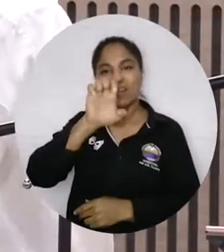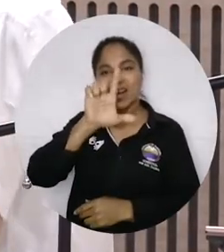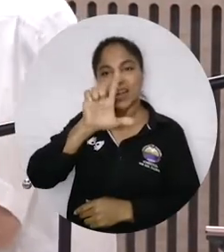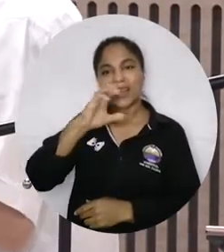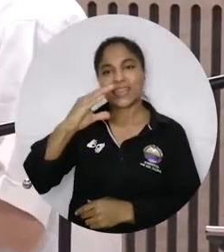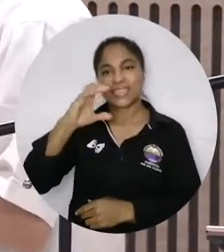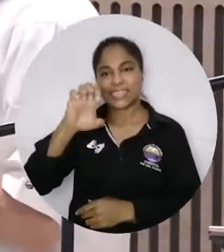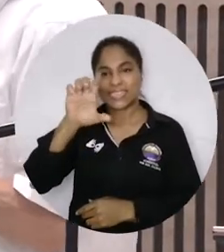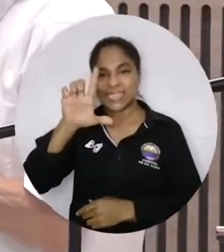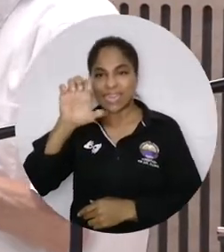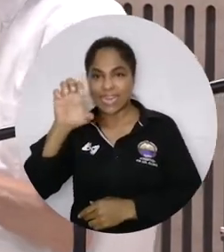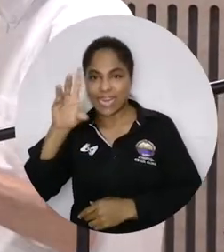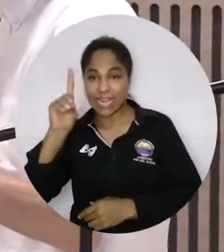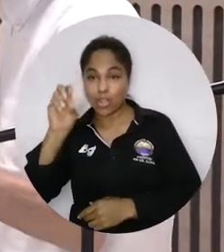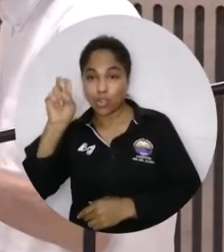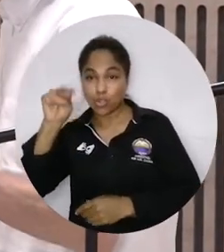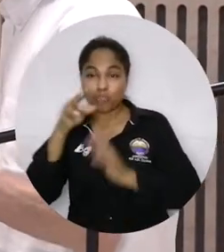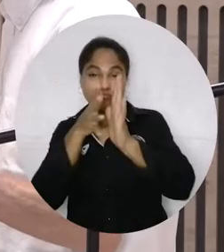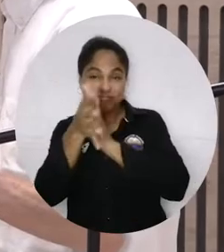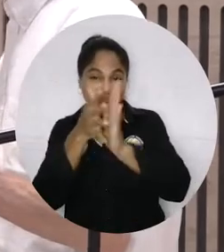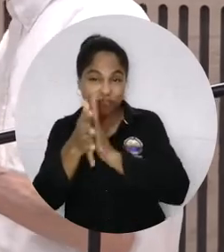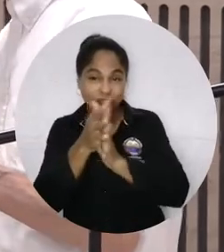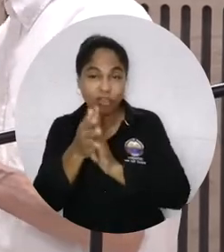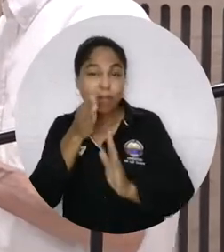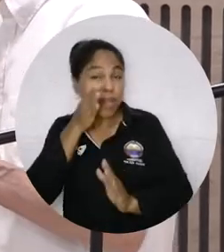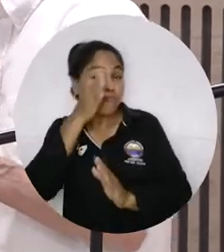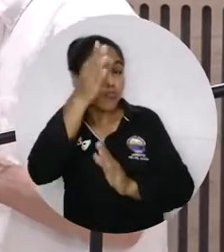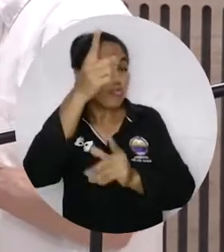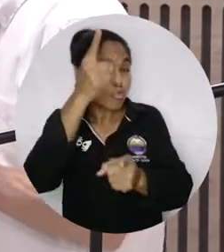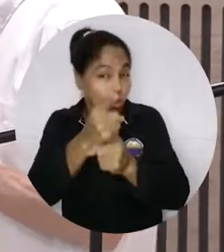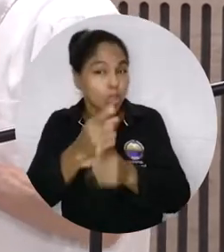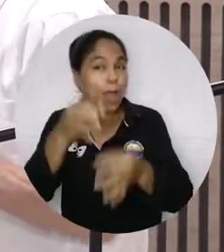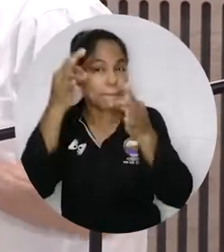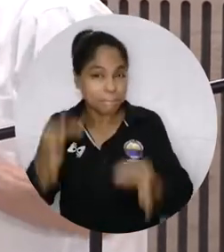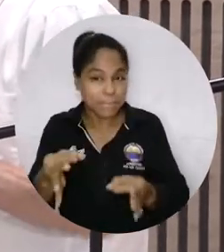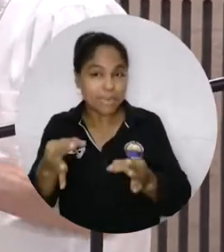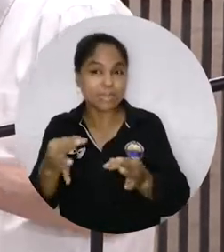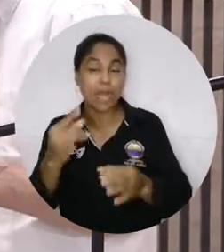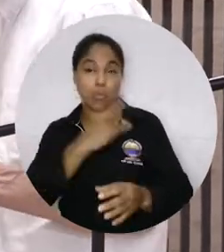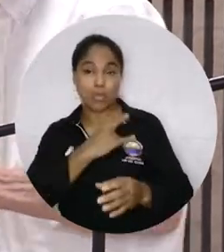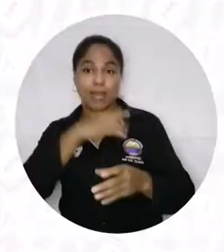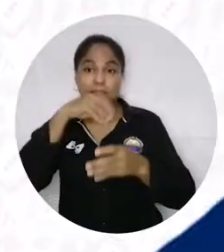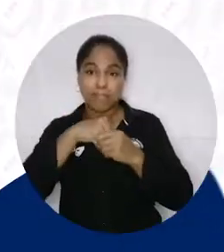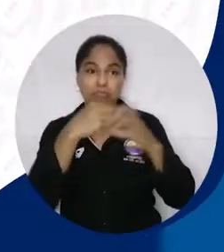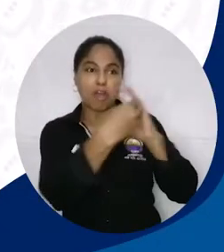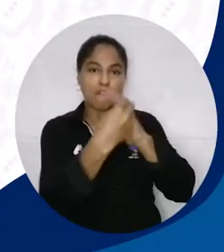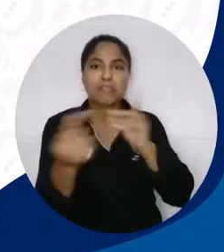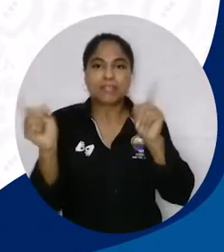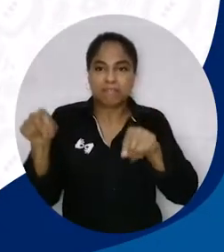Rafael Celedón presentaron el informe Hay Futuros y Hay Verdad ante la comunidad académica y externa.